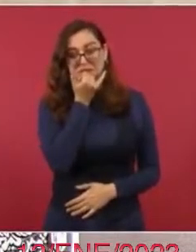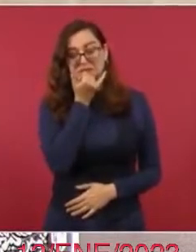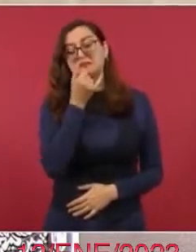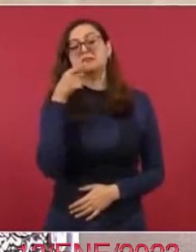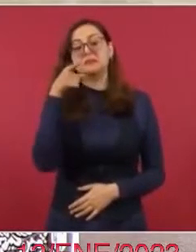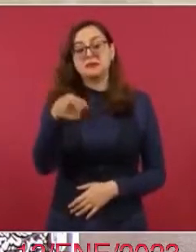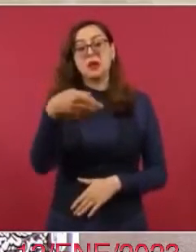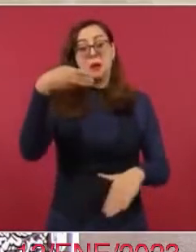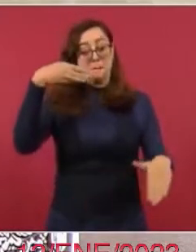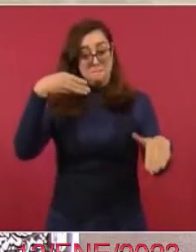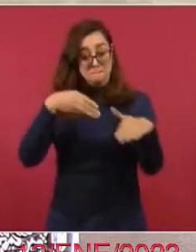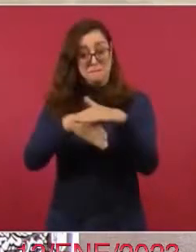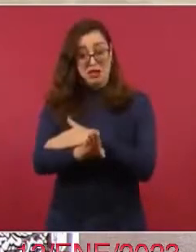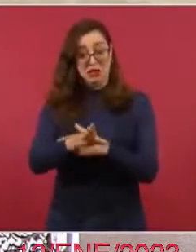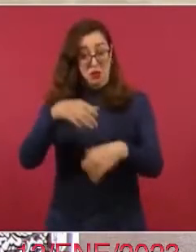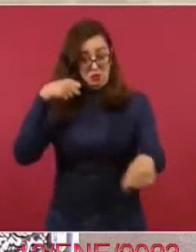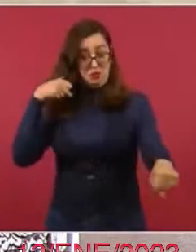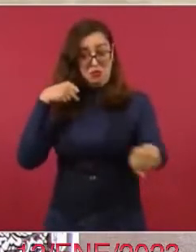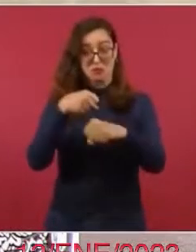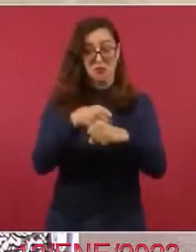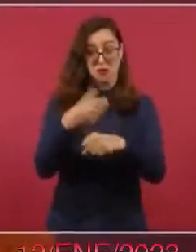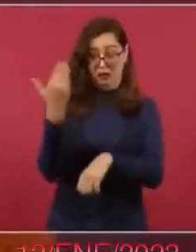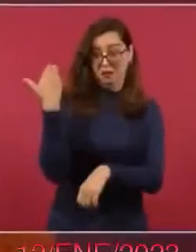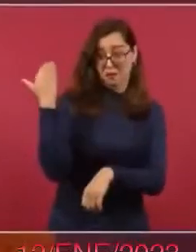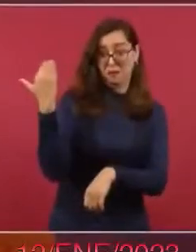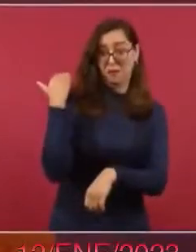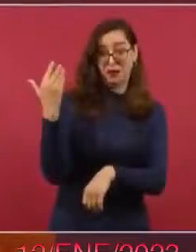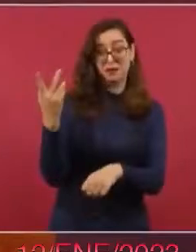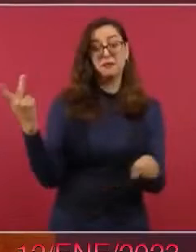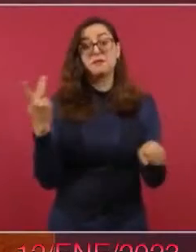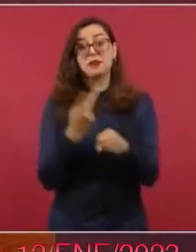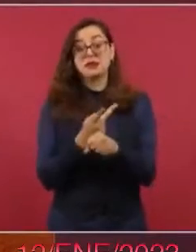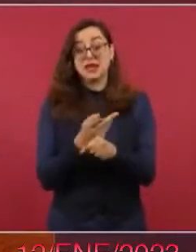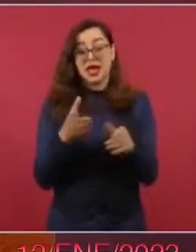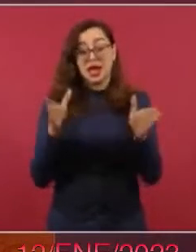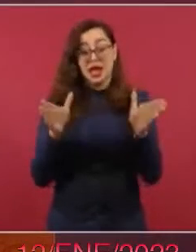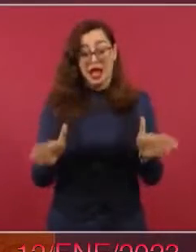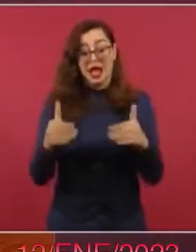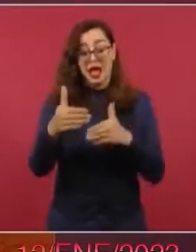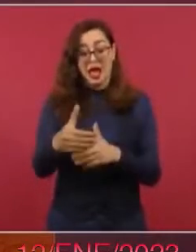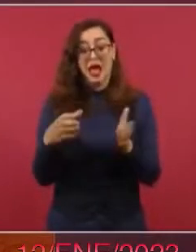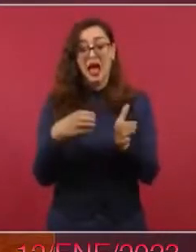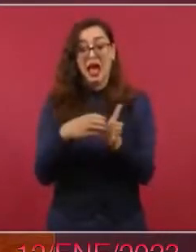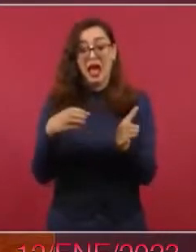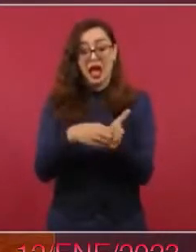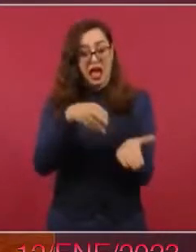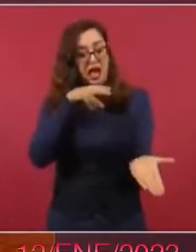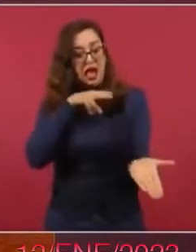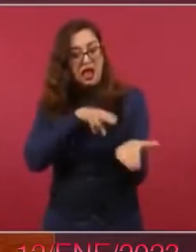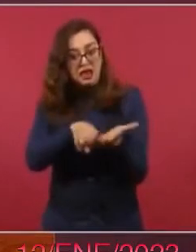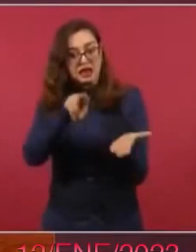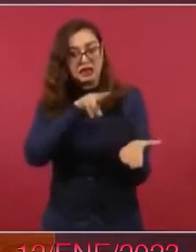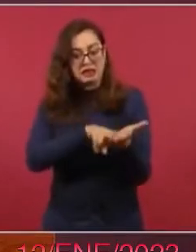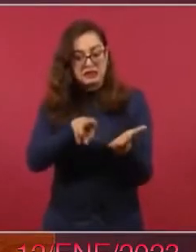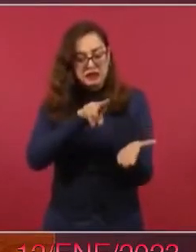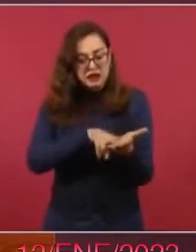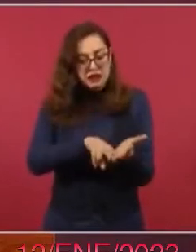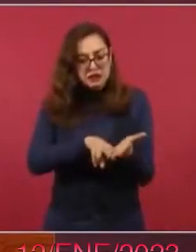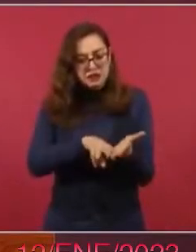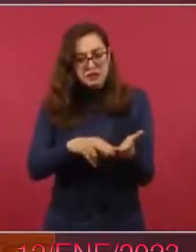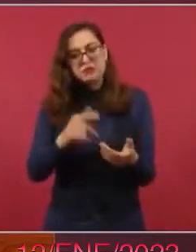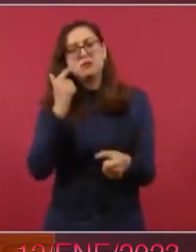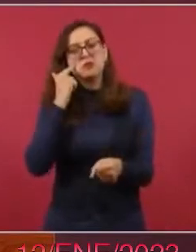negra del metro, una de las cajas negras del metro, tuvieron que, o más bien la encontraron la Policía de Investigación